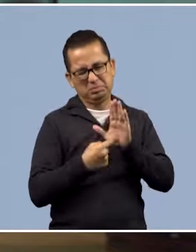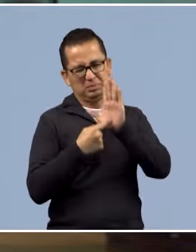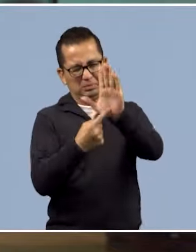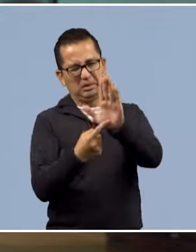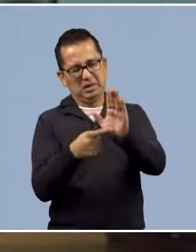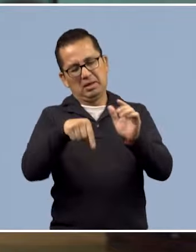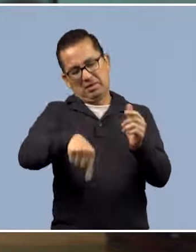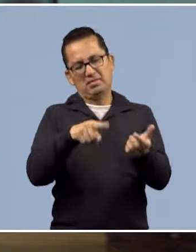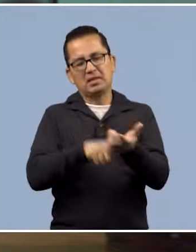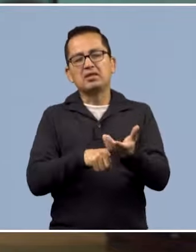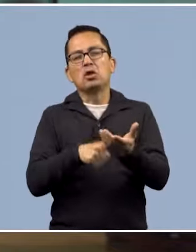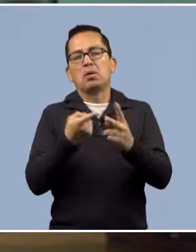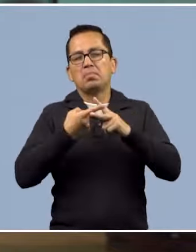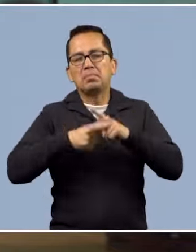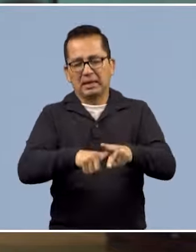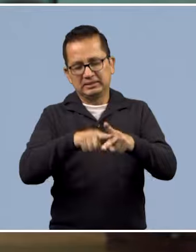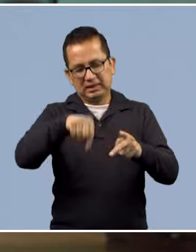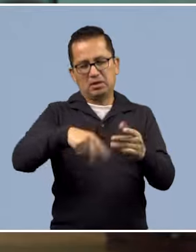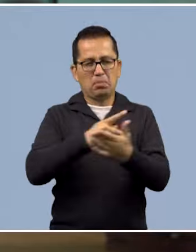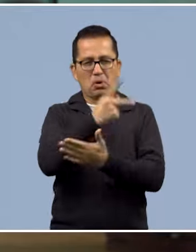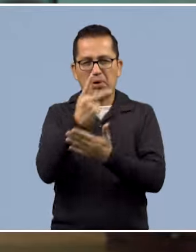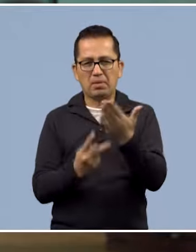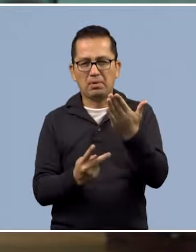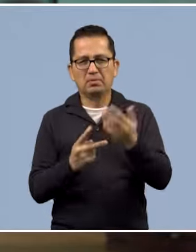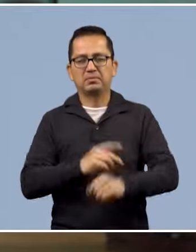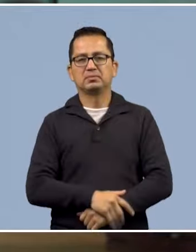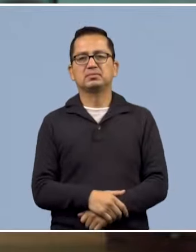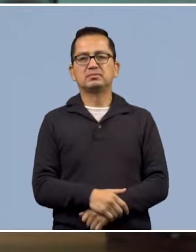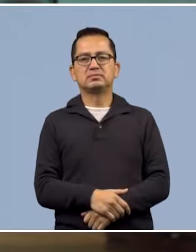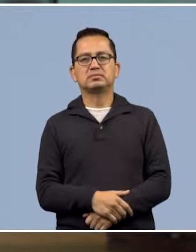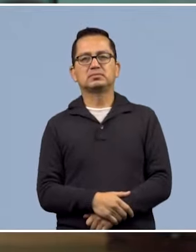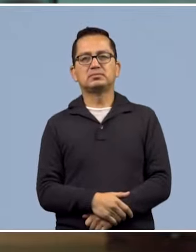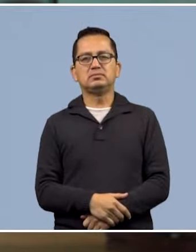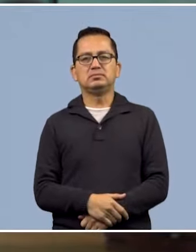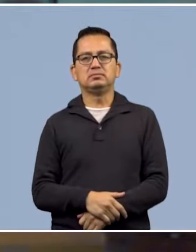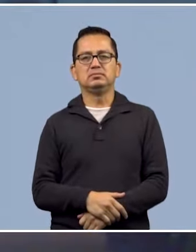contexto inicial en el primer minuto con el que comenzamos el desarrollo de este programa.